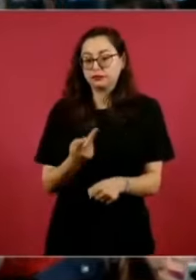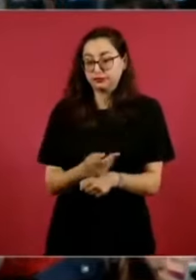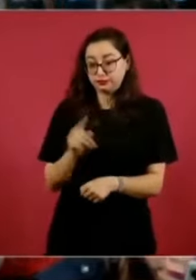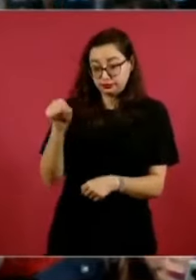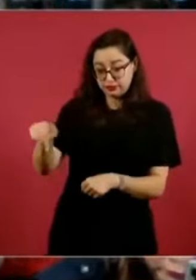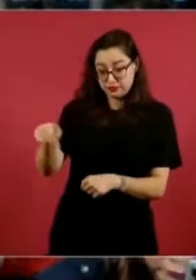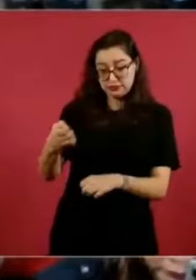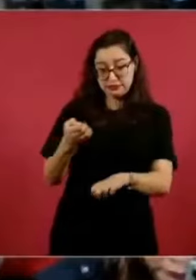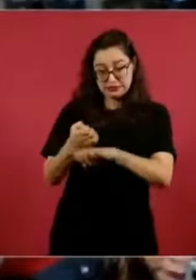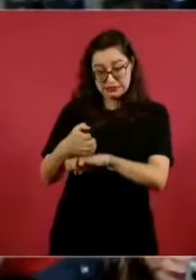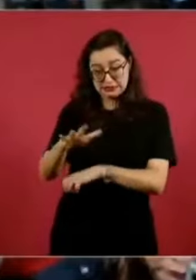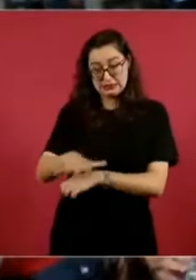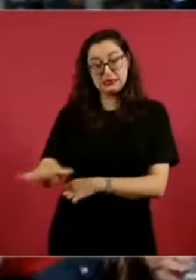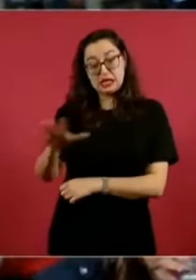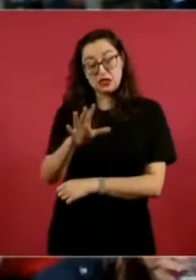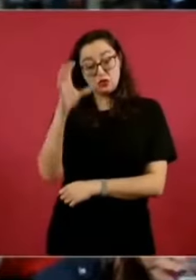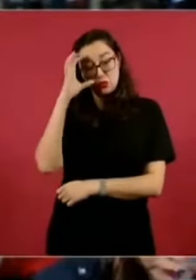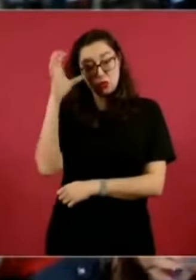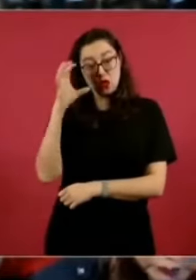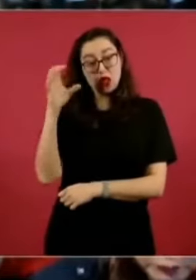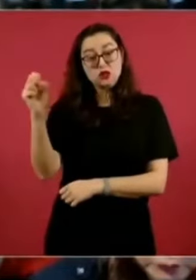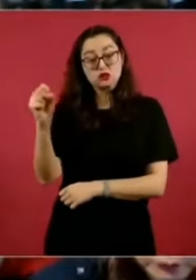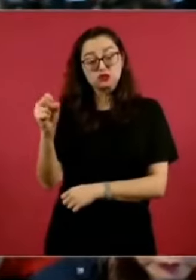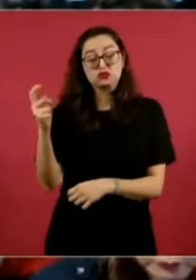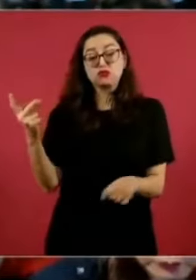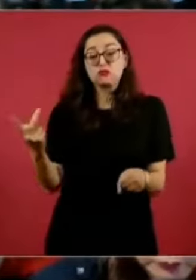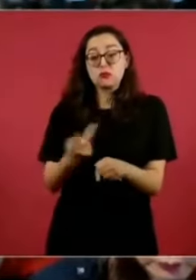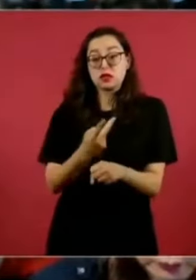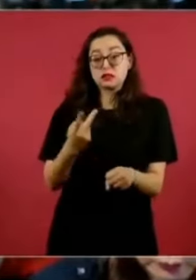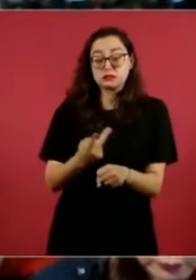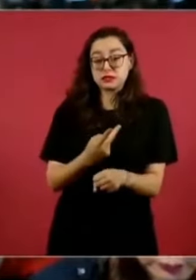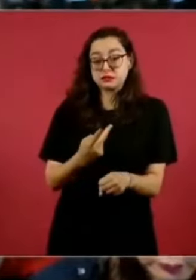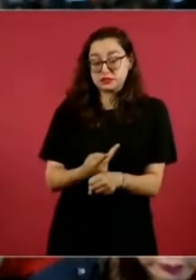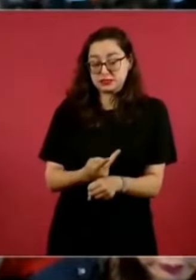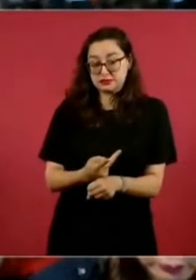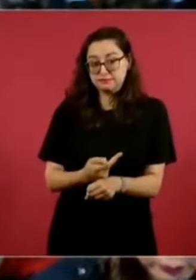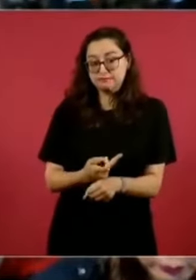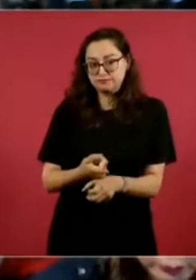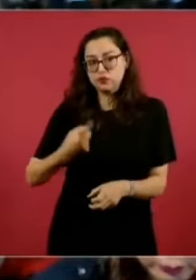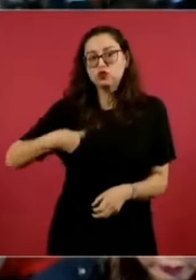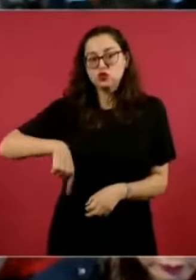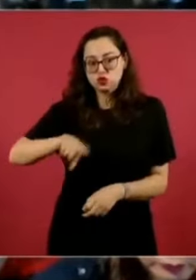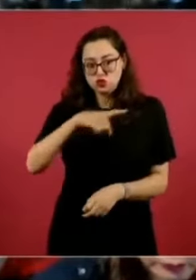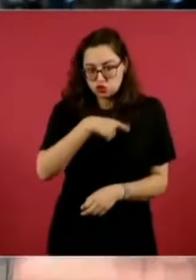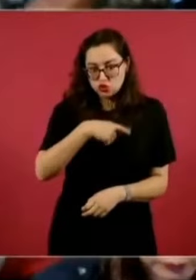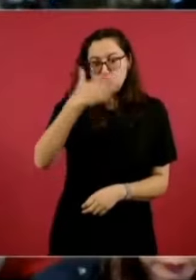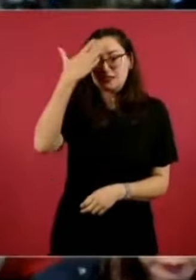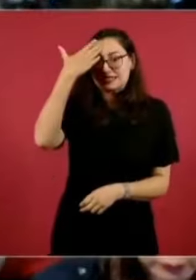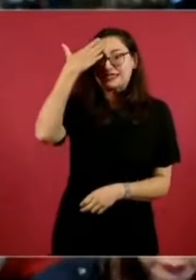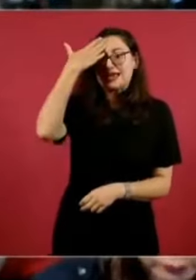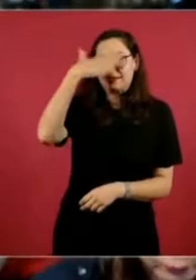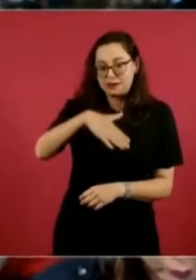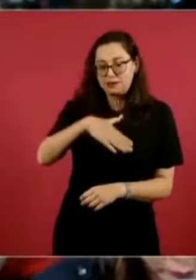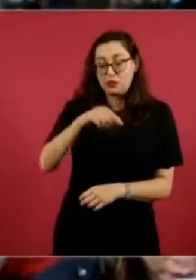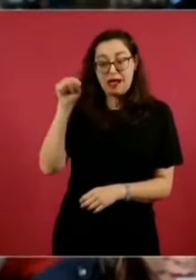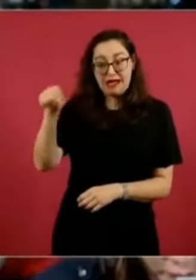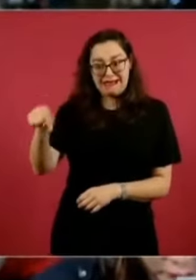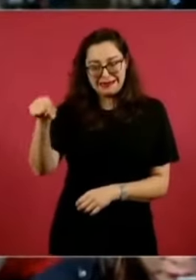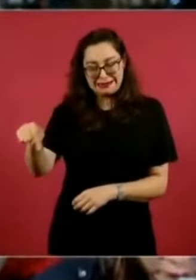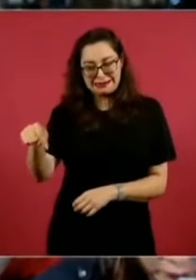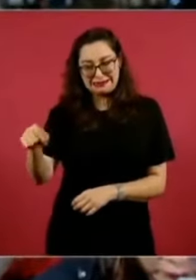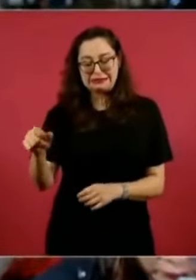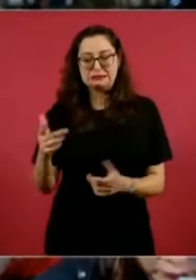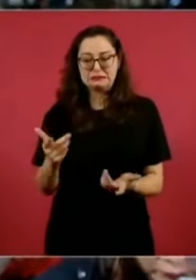con base en lo que nos han expuesto, tenemos conocimiento que Morelos tuvo una tendencia creciente en algunos